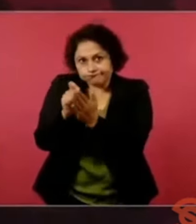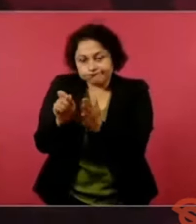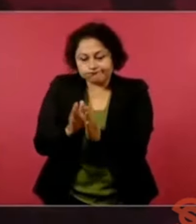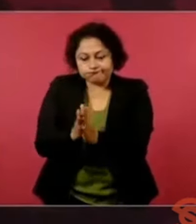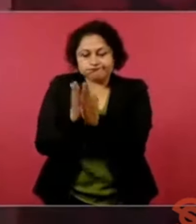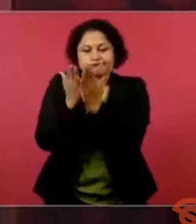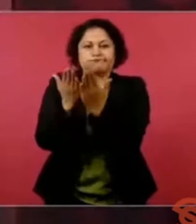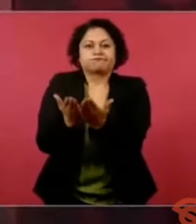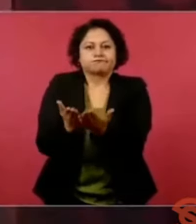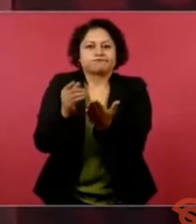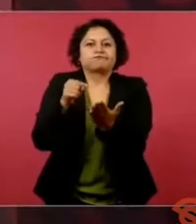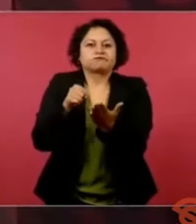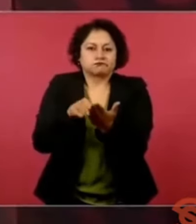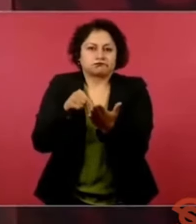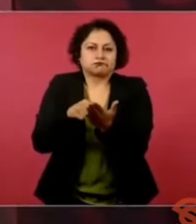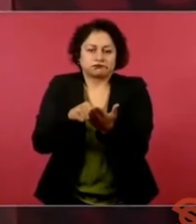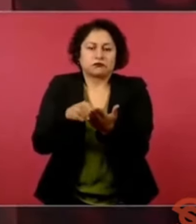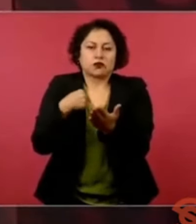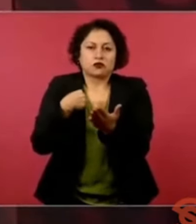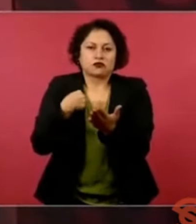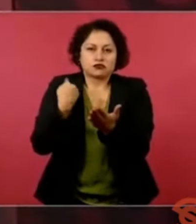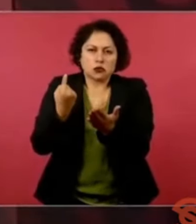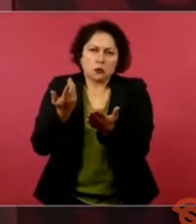un texto